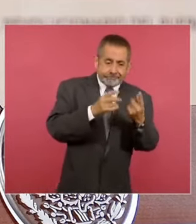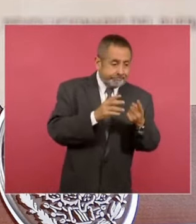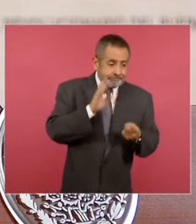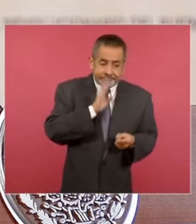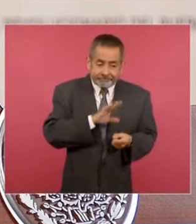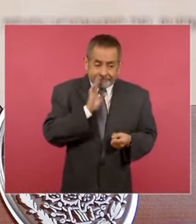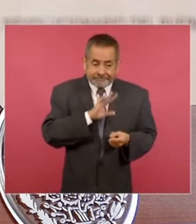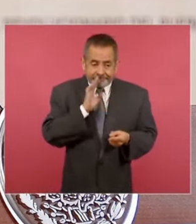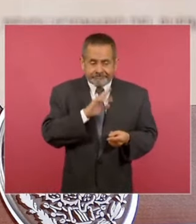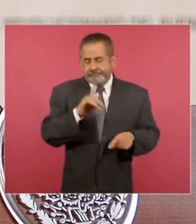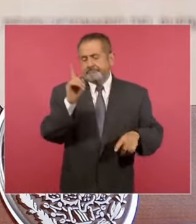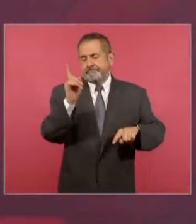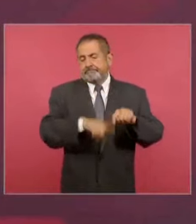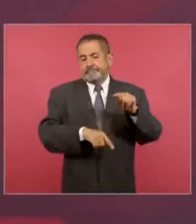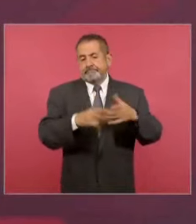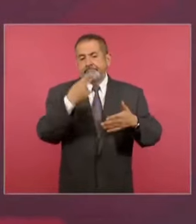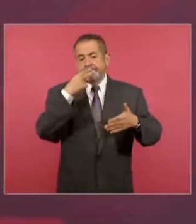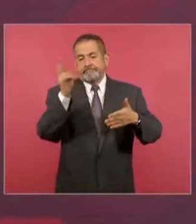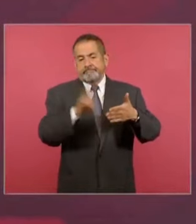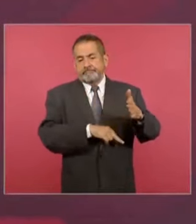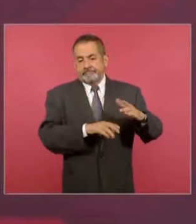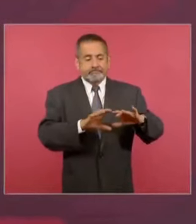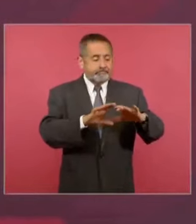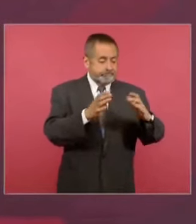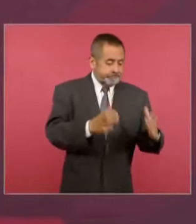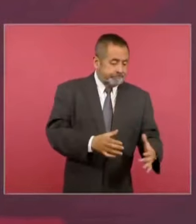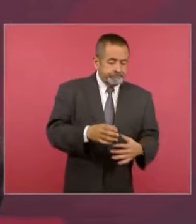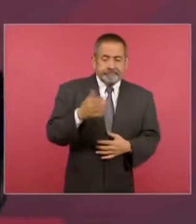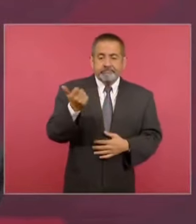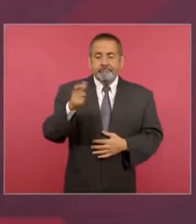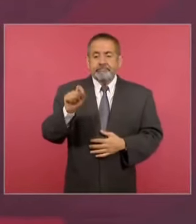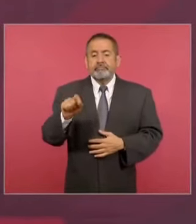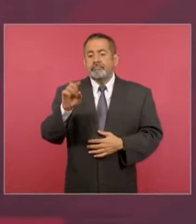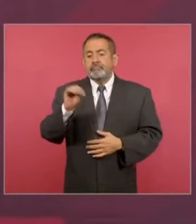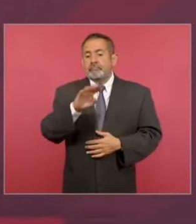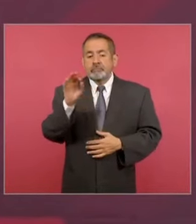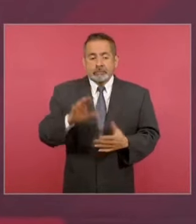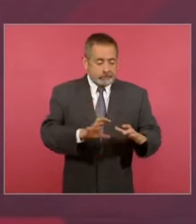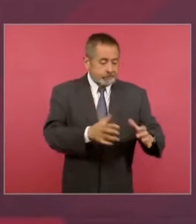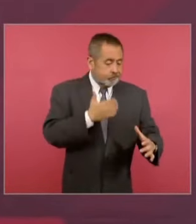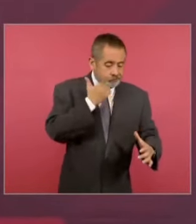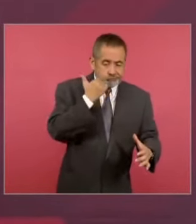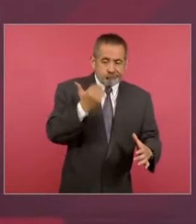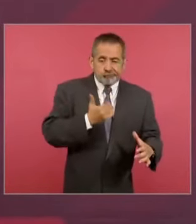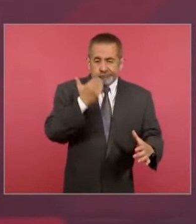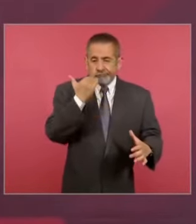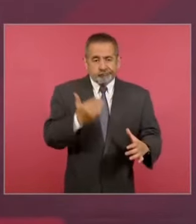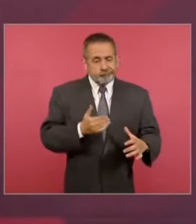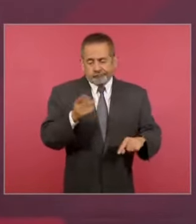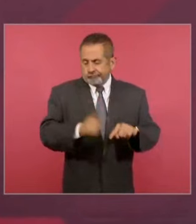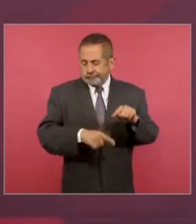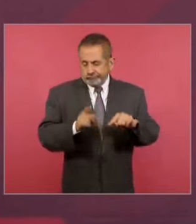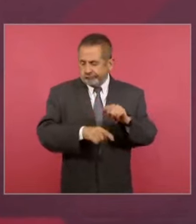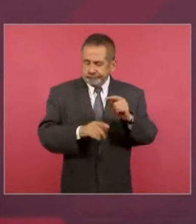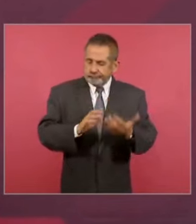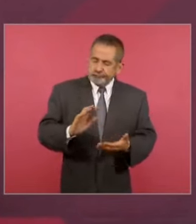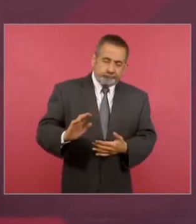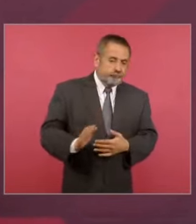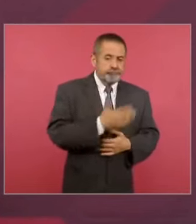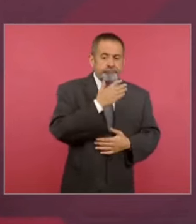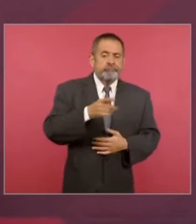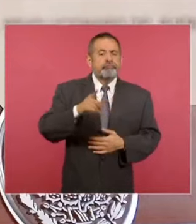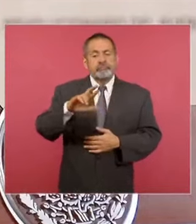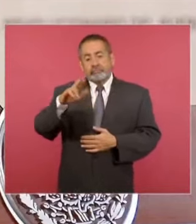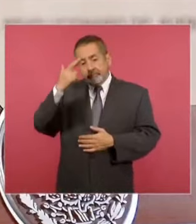Encontramos ahora sí muchos cilindros en mal estado, 6.9 por ciento de los lotes revisados. Recuerden que